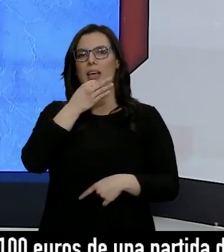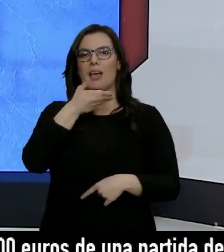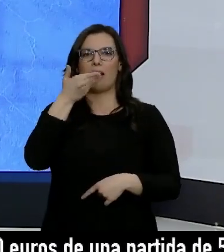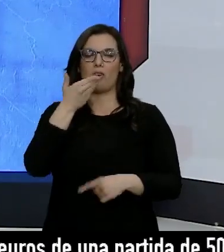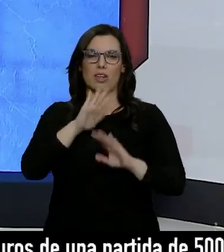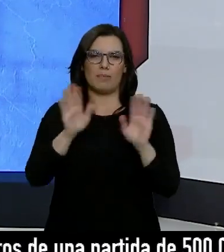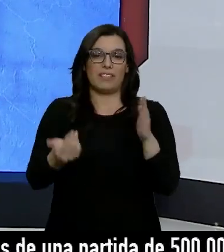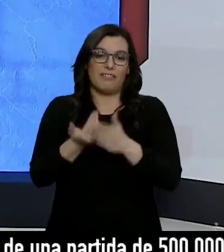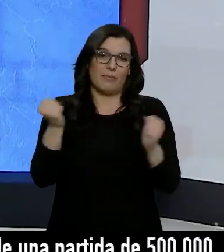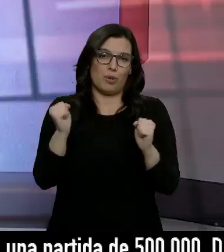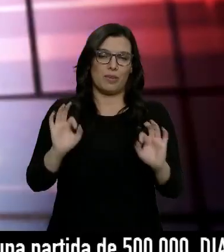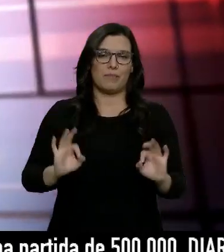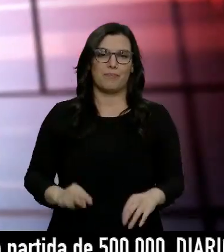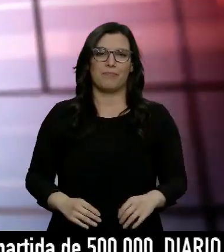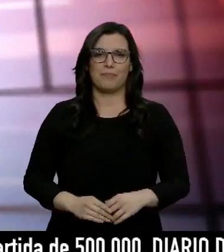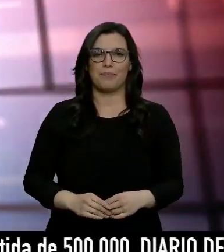horas de la mañana.